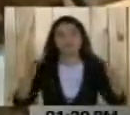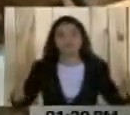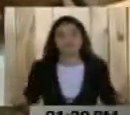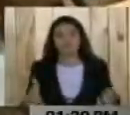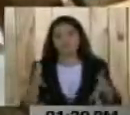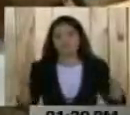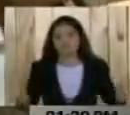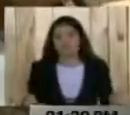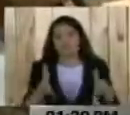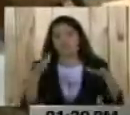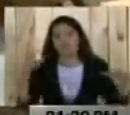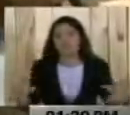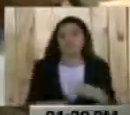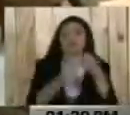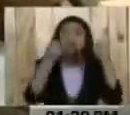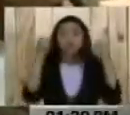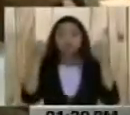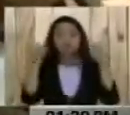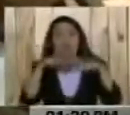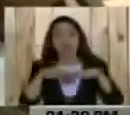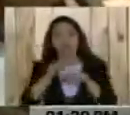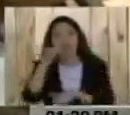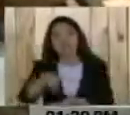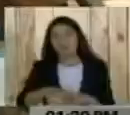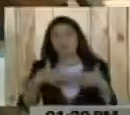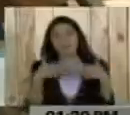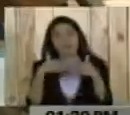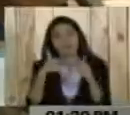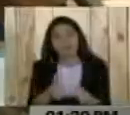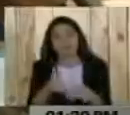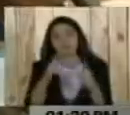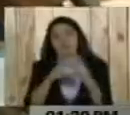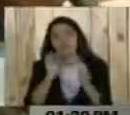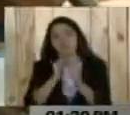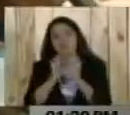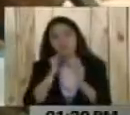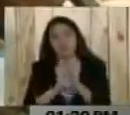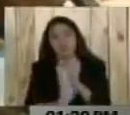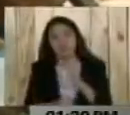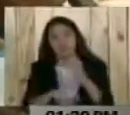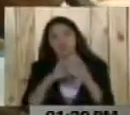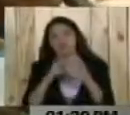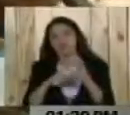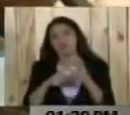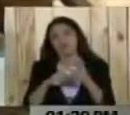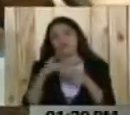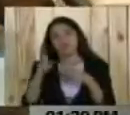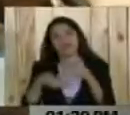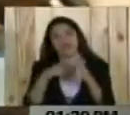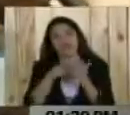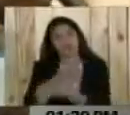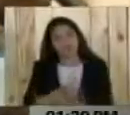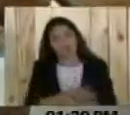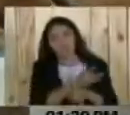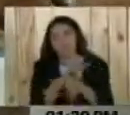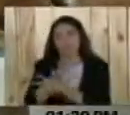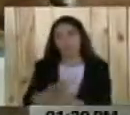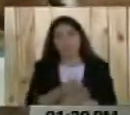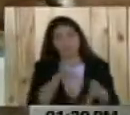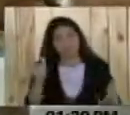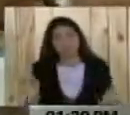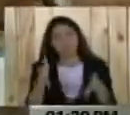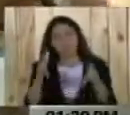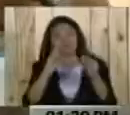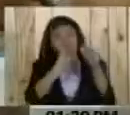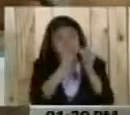rescate de espacios para la salud, espacios para el deporte, espacios para la recreación, la recuperación de